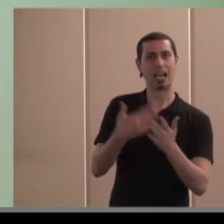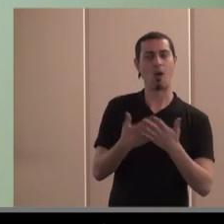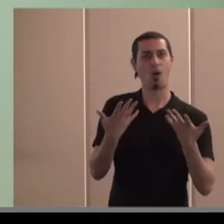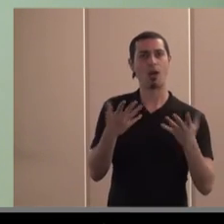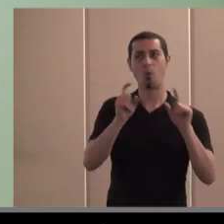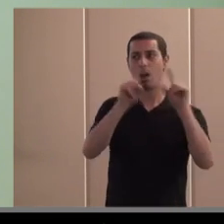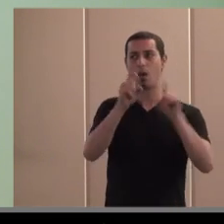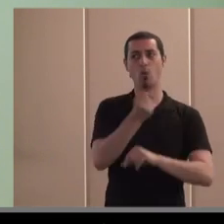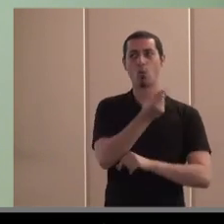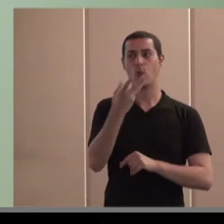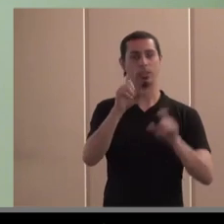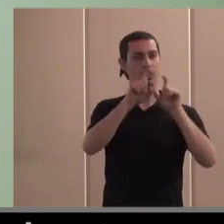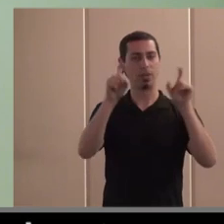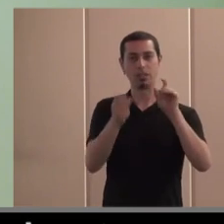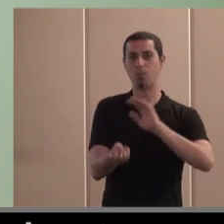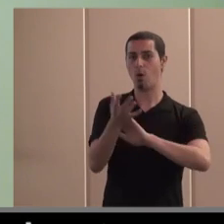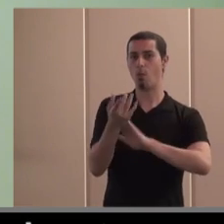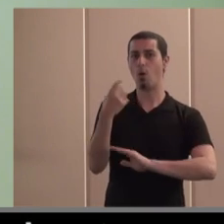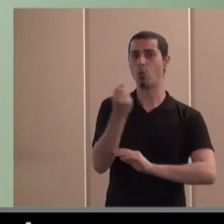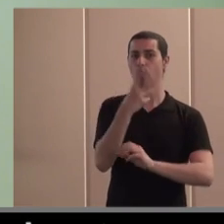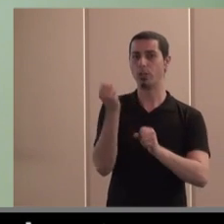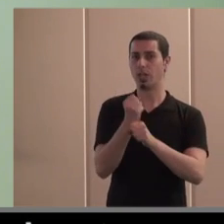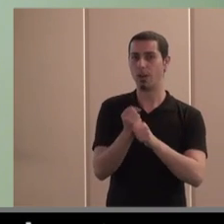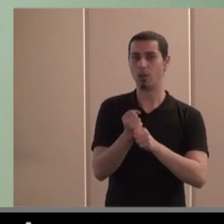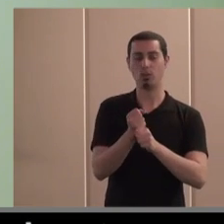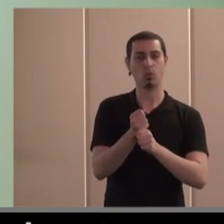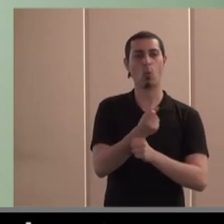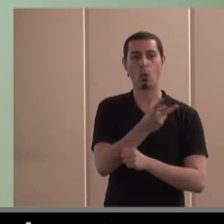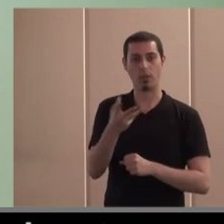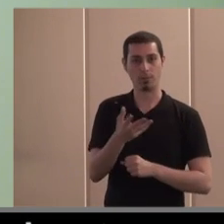empresas creadas número de empleos constituidos y número de empresas